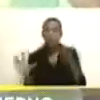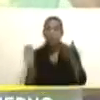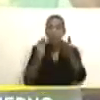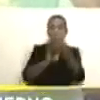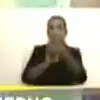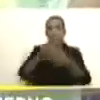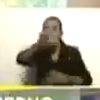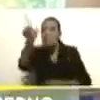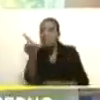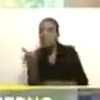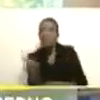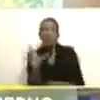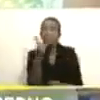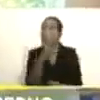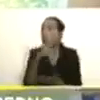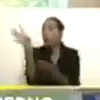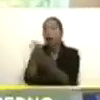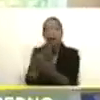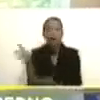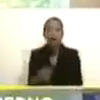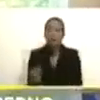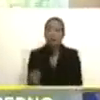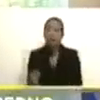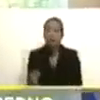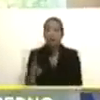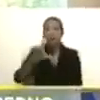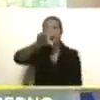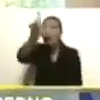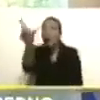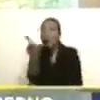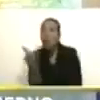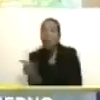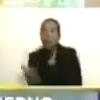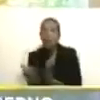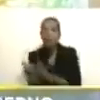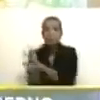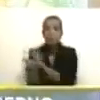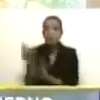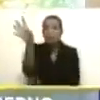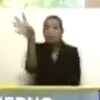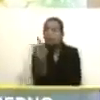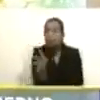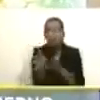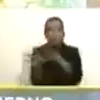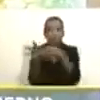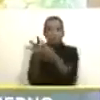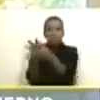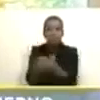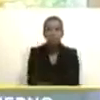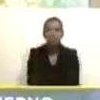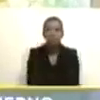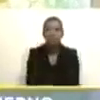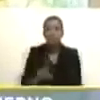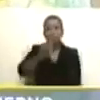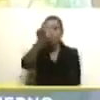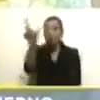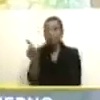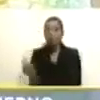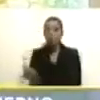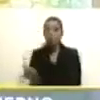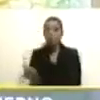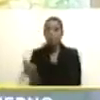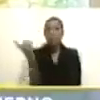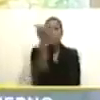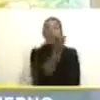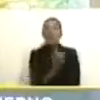no está enrayado ya, es el mapa de Venezuela, completo, mapa amado y